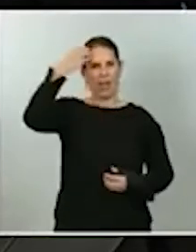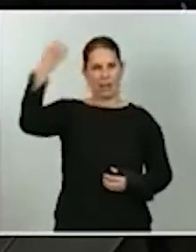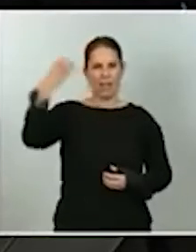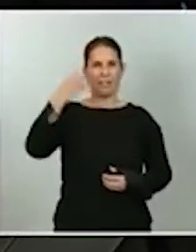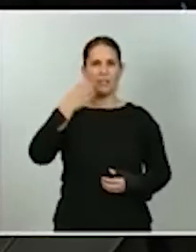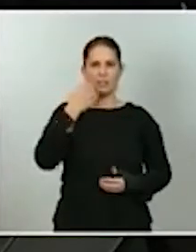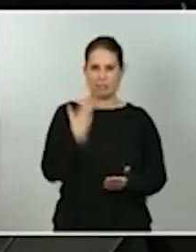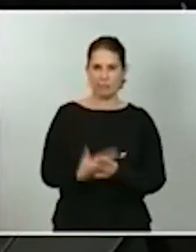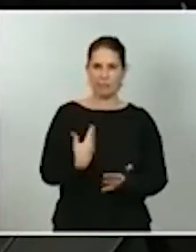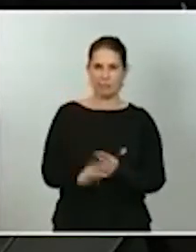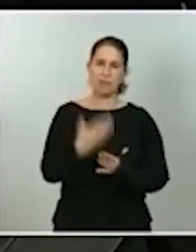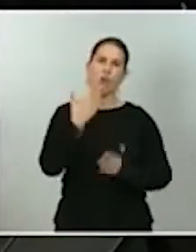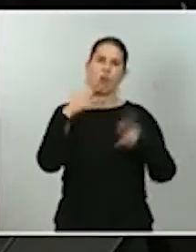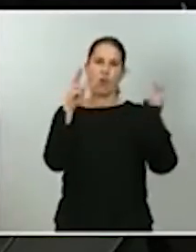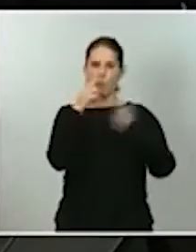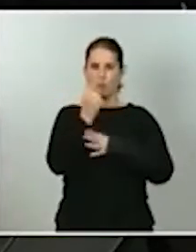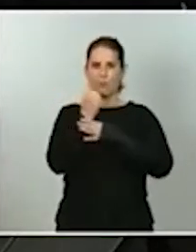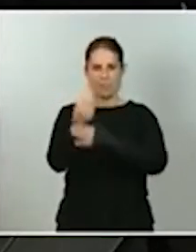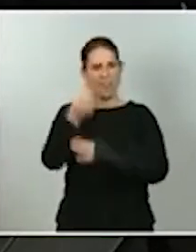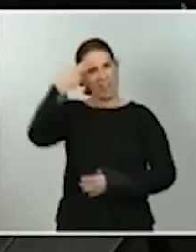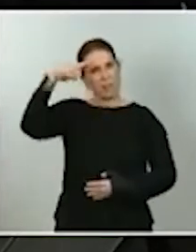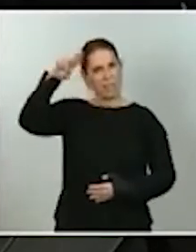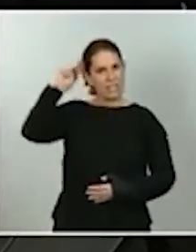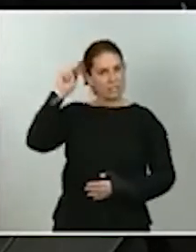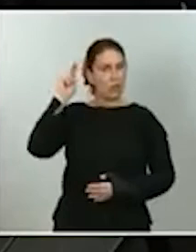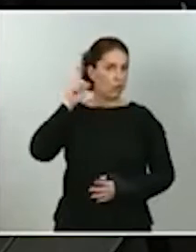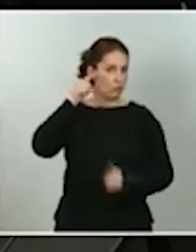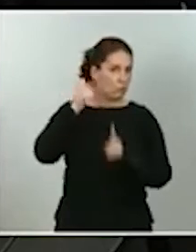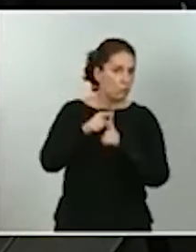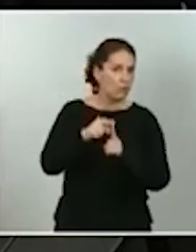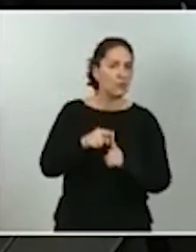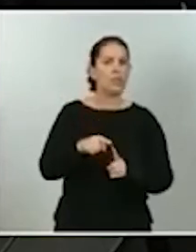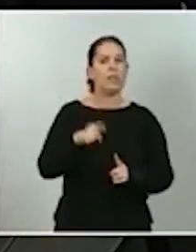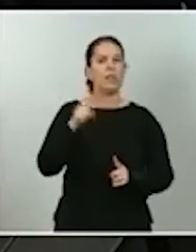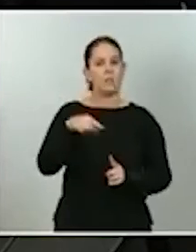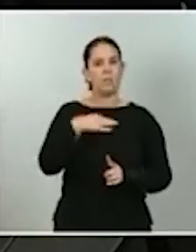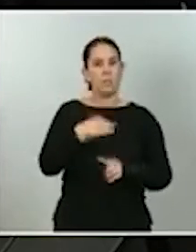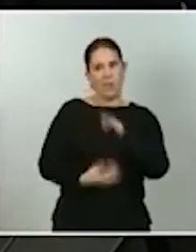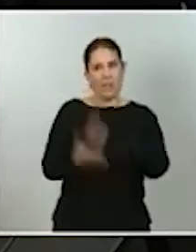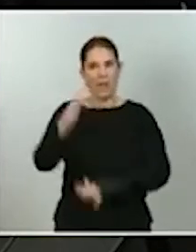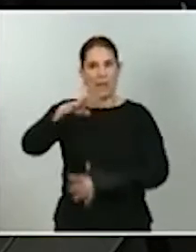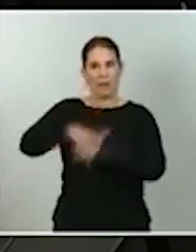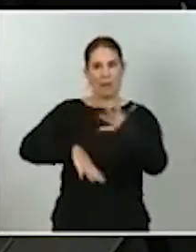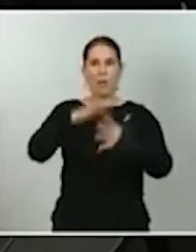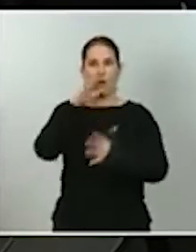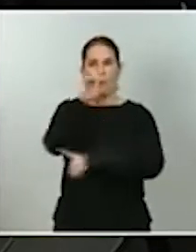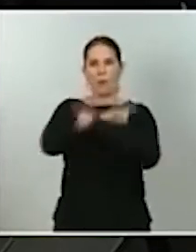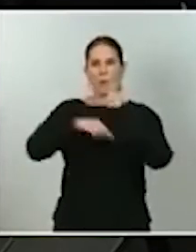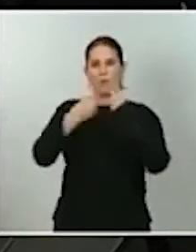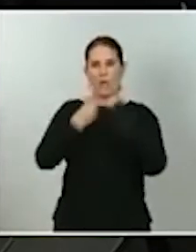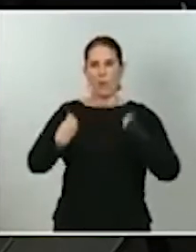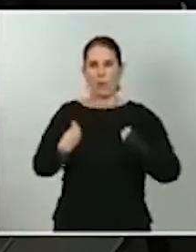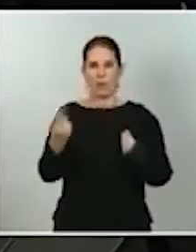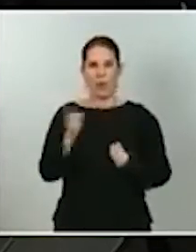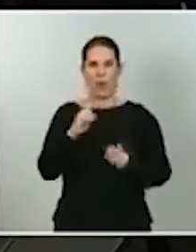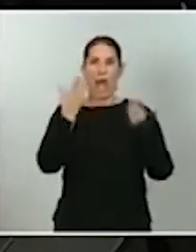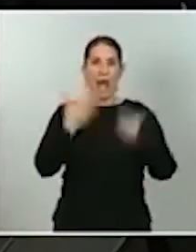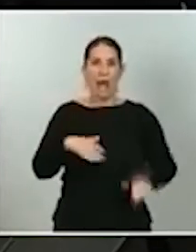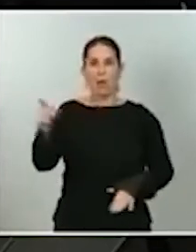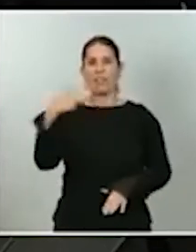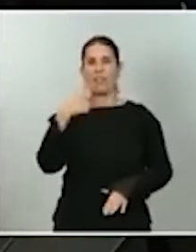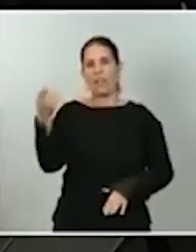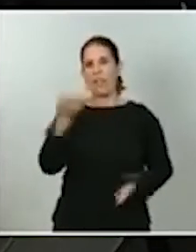a Felipe VI y si ahora ya se puede ir a Barcelona, aunque no hay problemas de convivencia, pese a que allí se dice que no es bienvenido el jefe del Estado. Gracias.